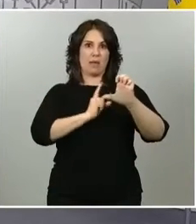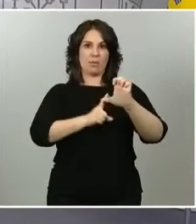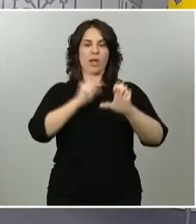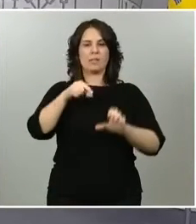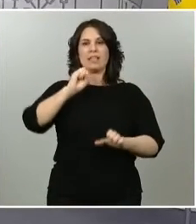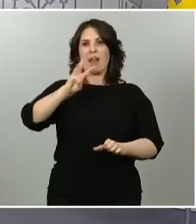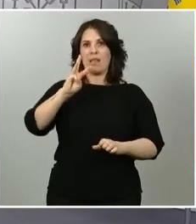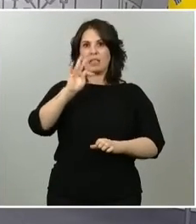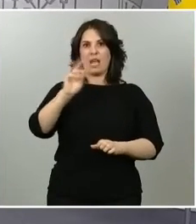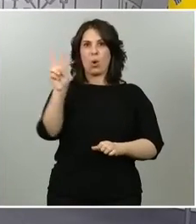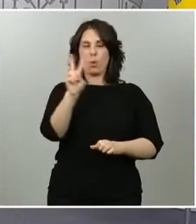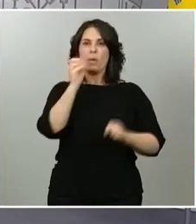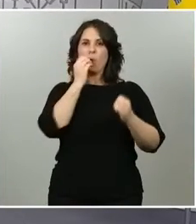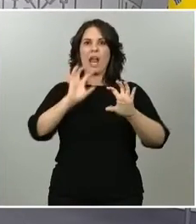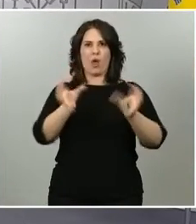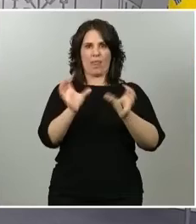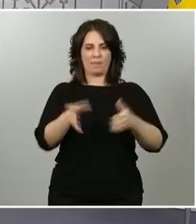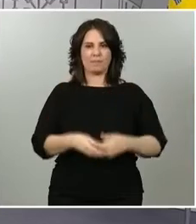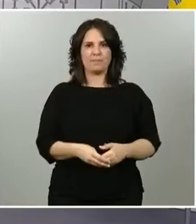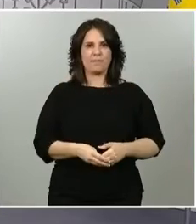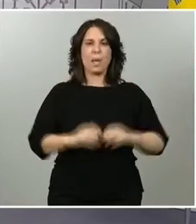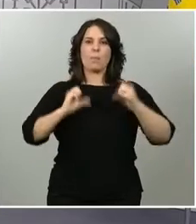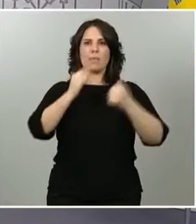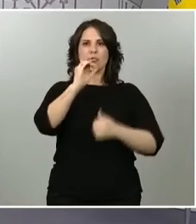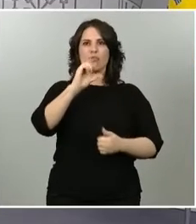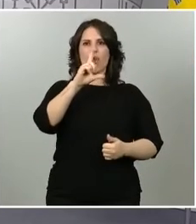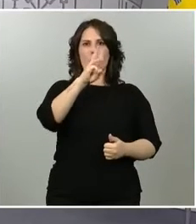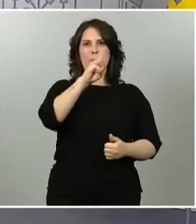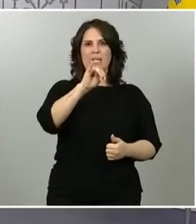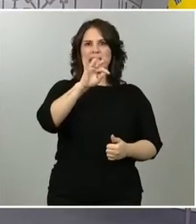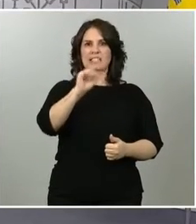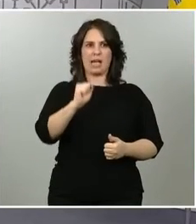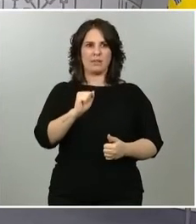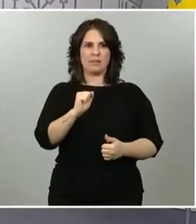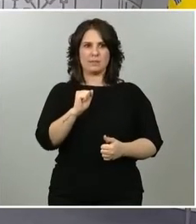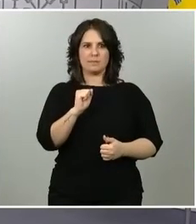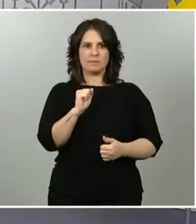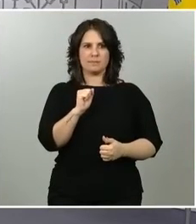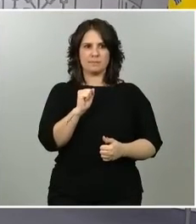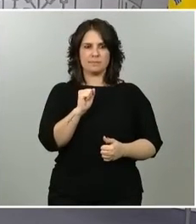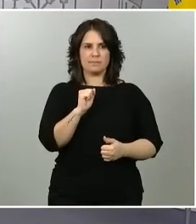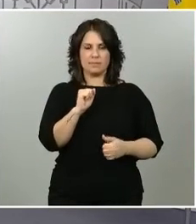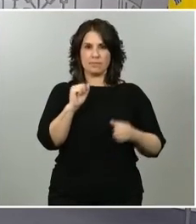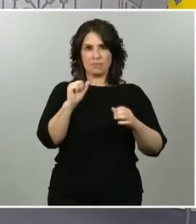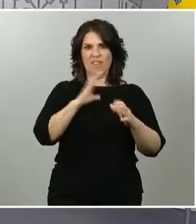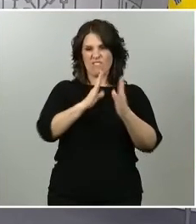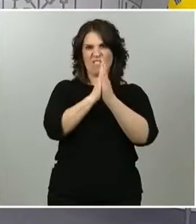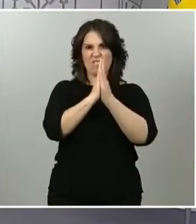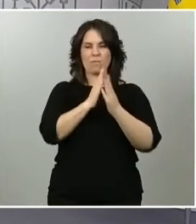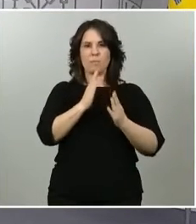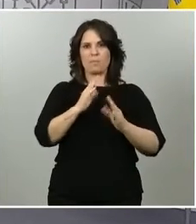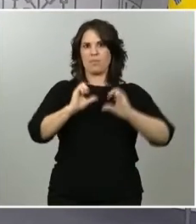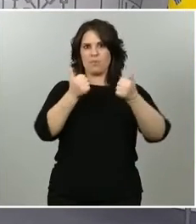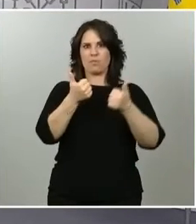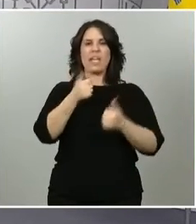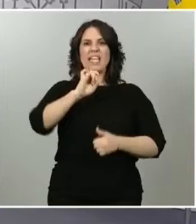Buena Onda Radio. Comenzamos con Colpisa. Rogamos a todos, por favor, digan su nombre. Y ya sabéis, siempre apelamos